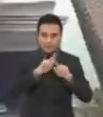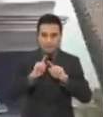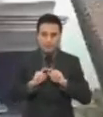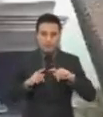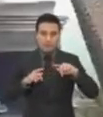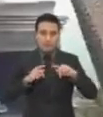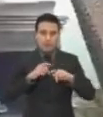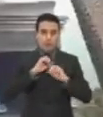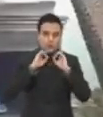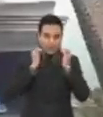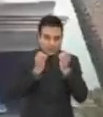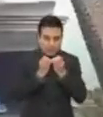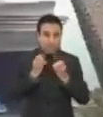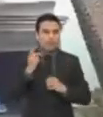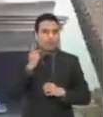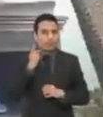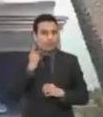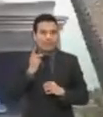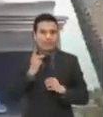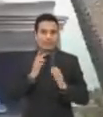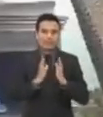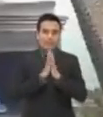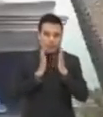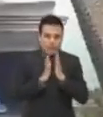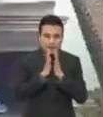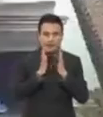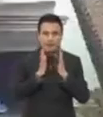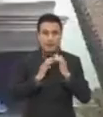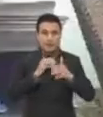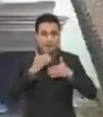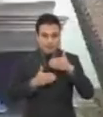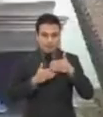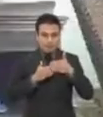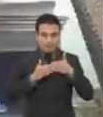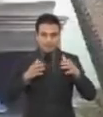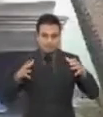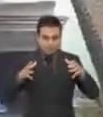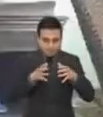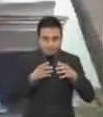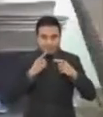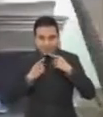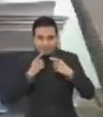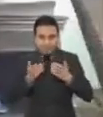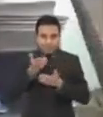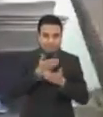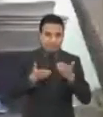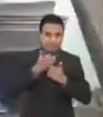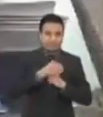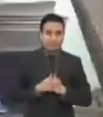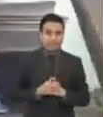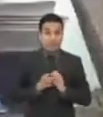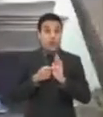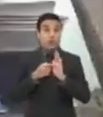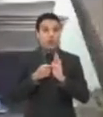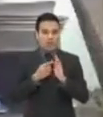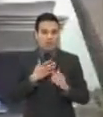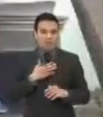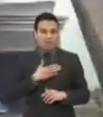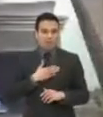de las organizaciones políticas, democráticas y progresistas de México. El modelo alternativo del PRD